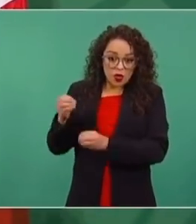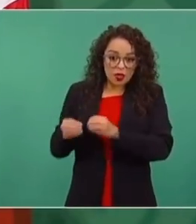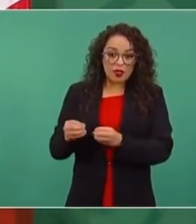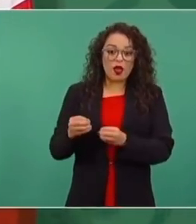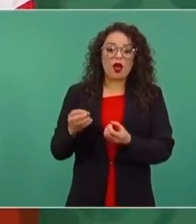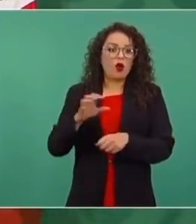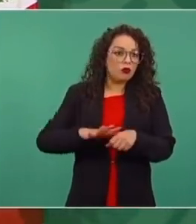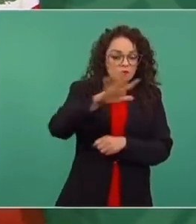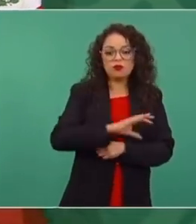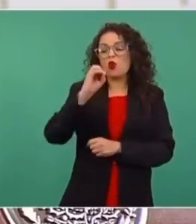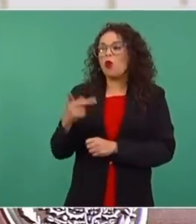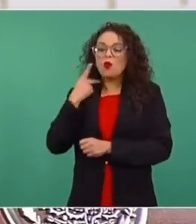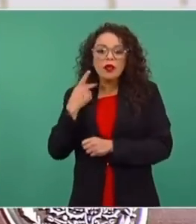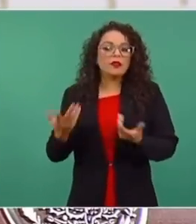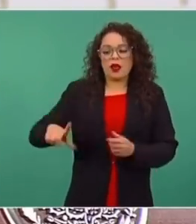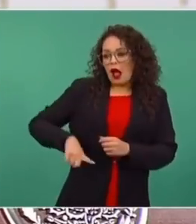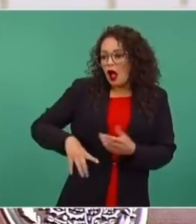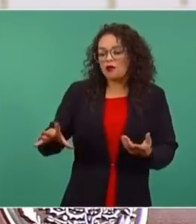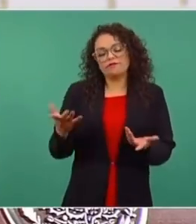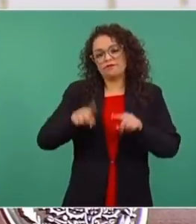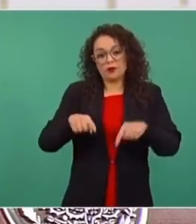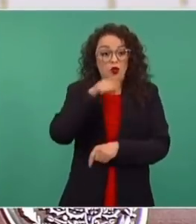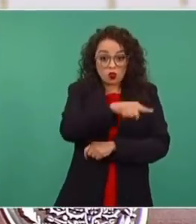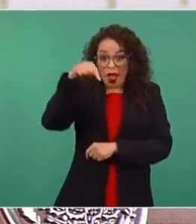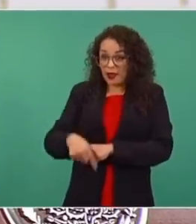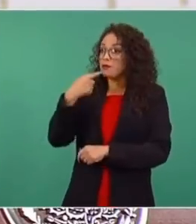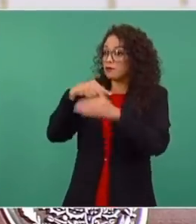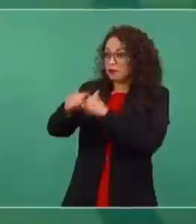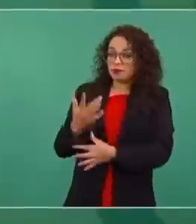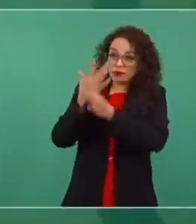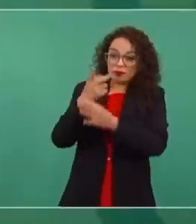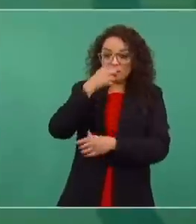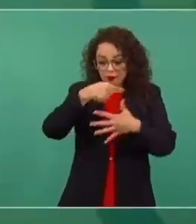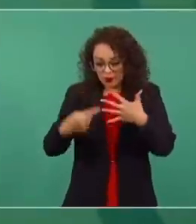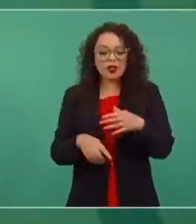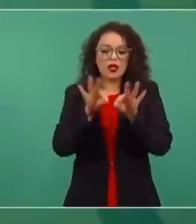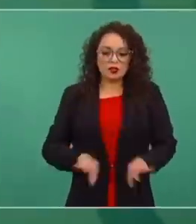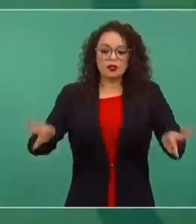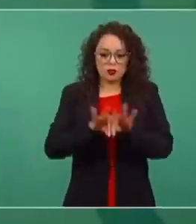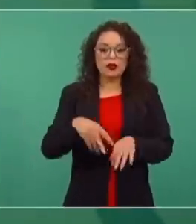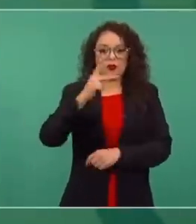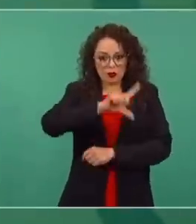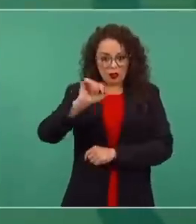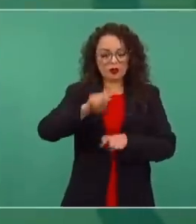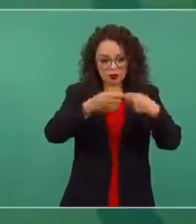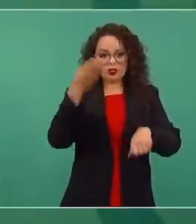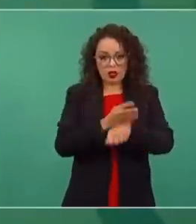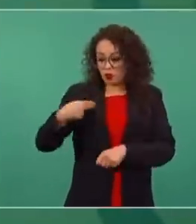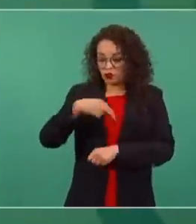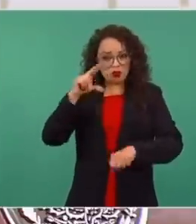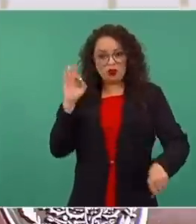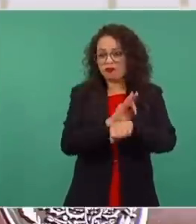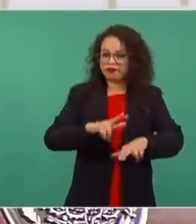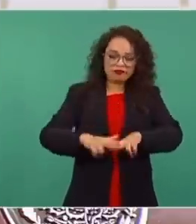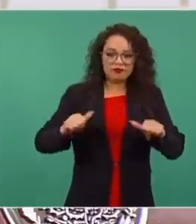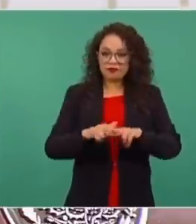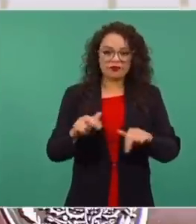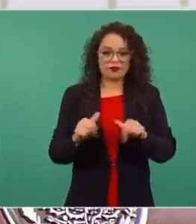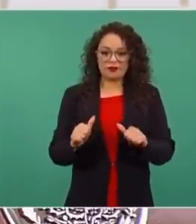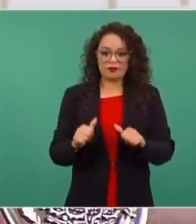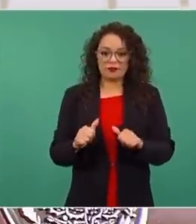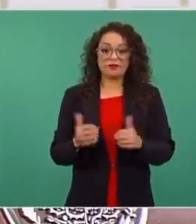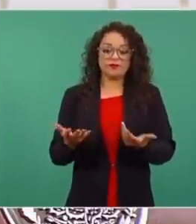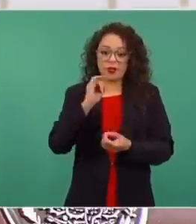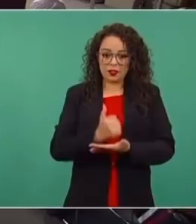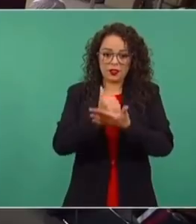pública o política. Entonces, el hecho de que tú puedas hacer una denuncia aquí es algo importante, no hay impunidad, aquí no se protege a nadie, no somos tapadera. Entonces, sí